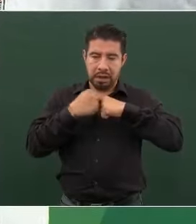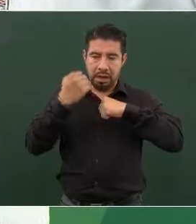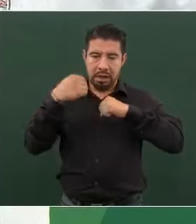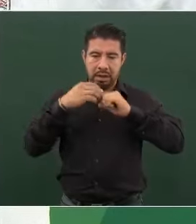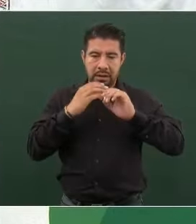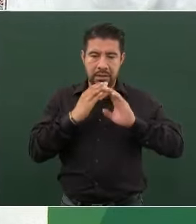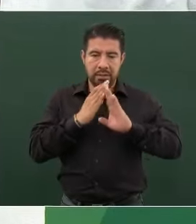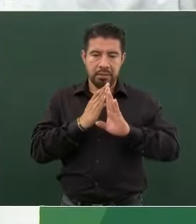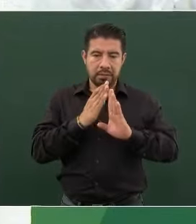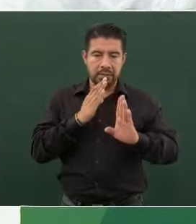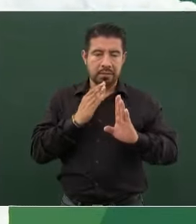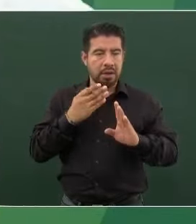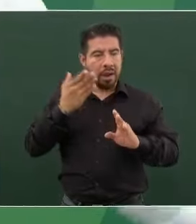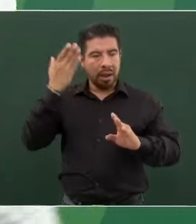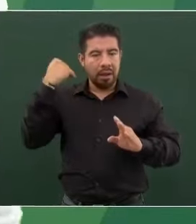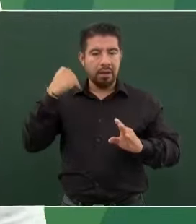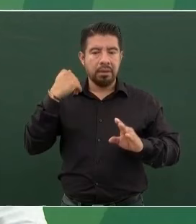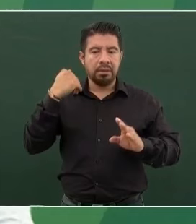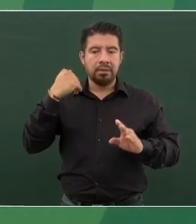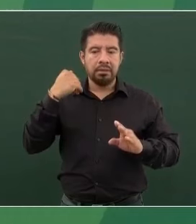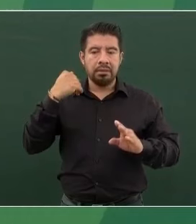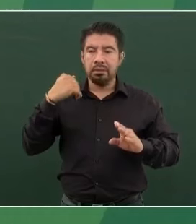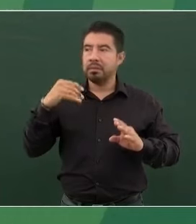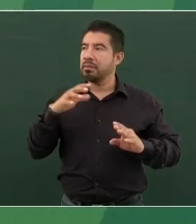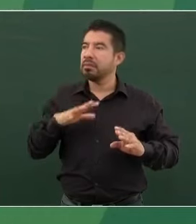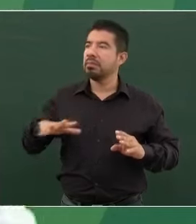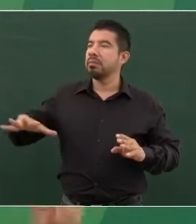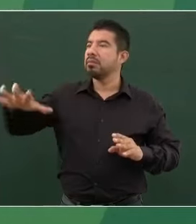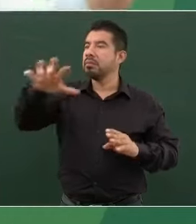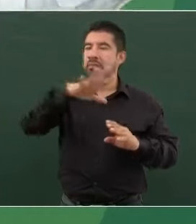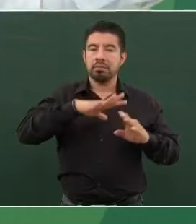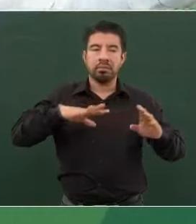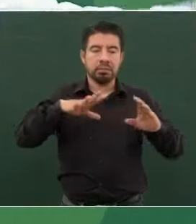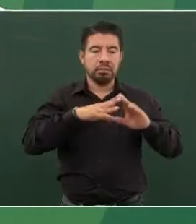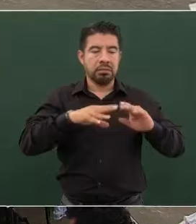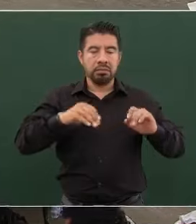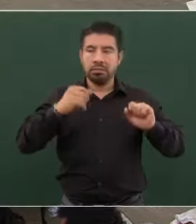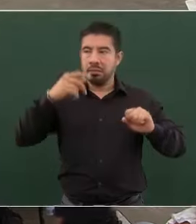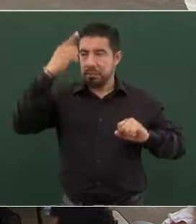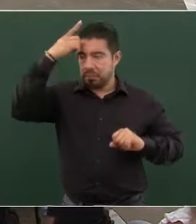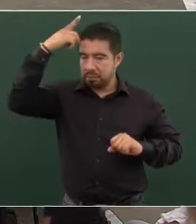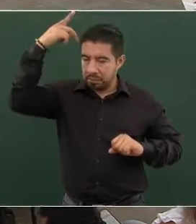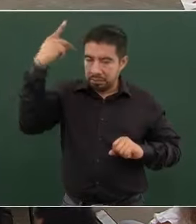todo esto pertenecía a la gran nación maya.